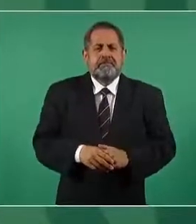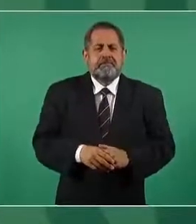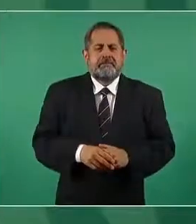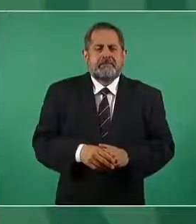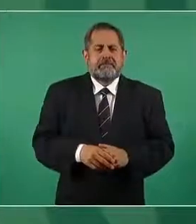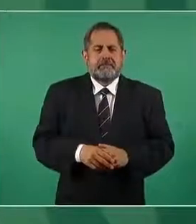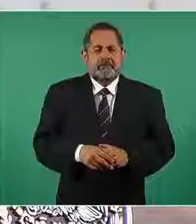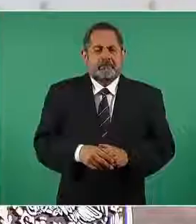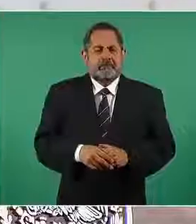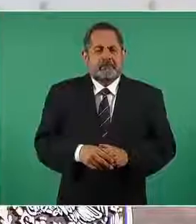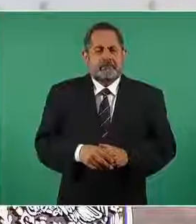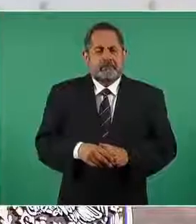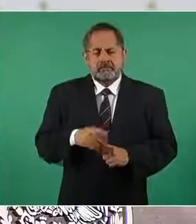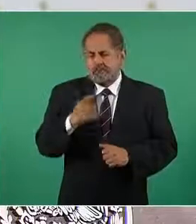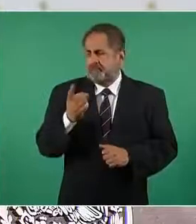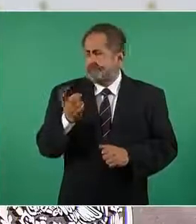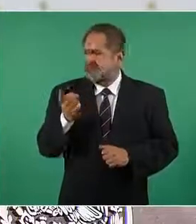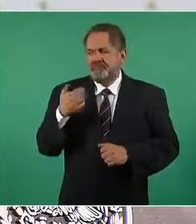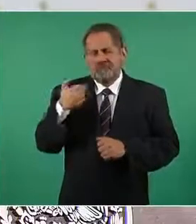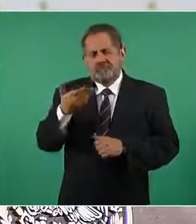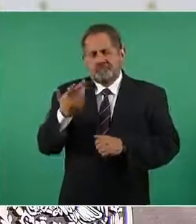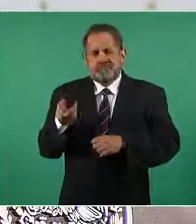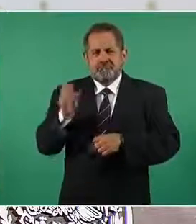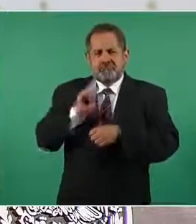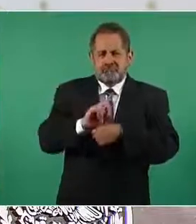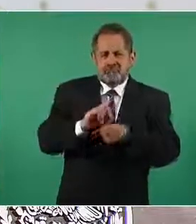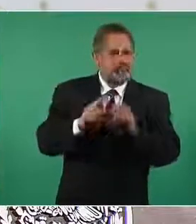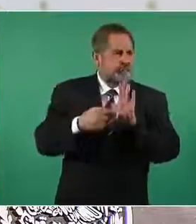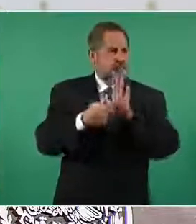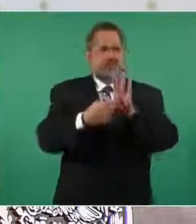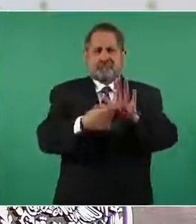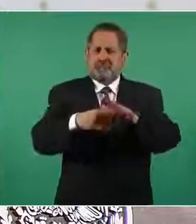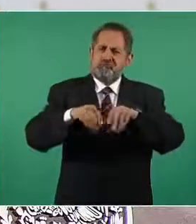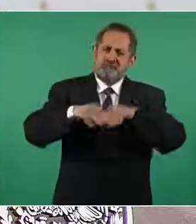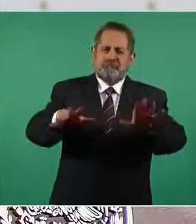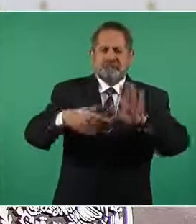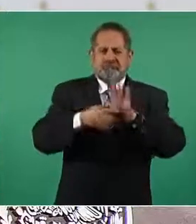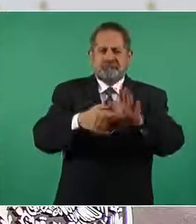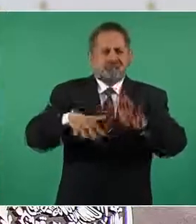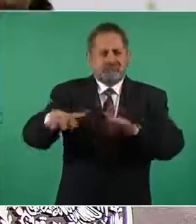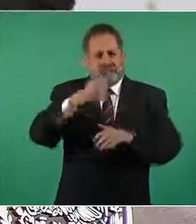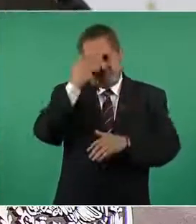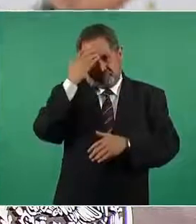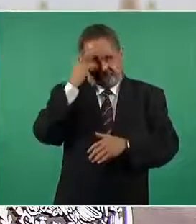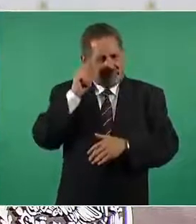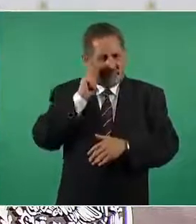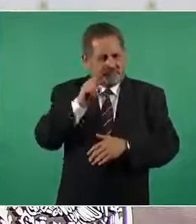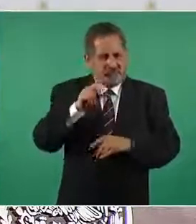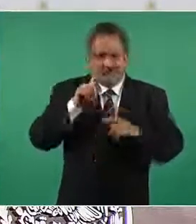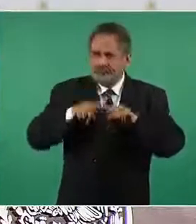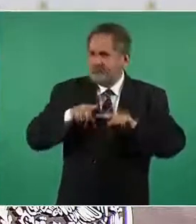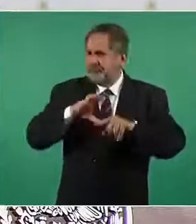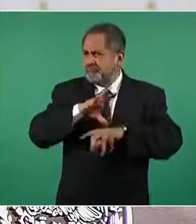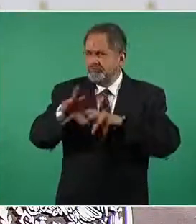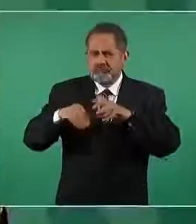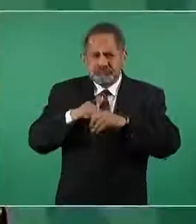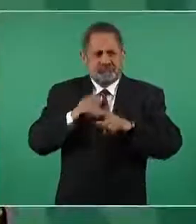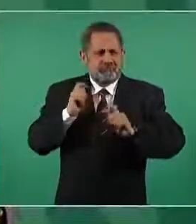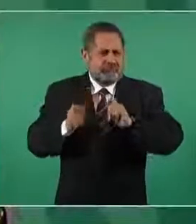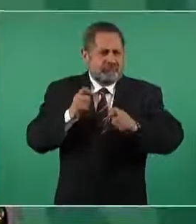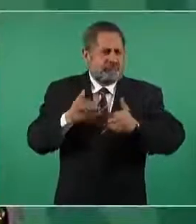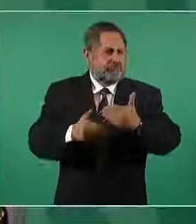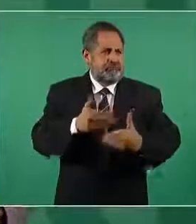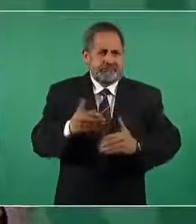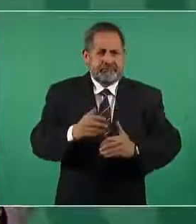un día de estos se va a exponer aquí para que se conozca en toda su dimensión